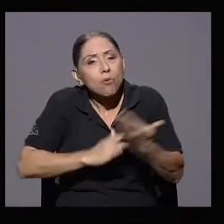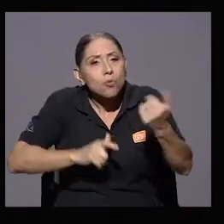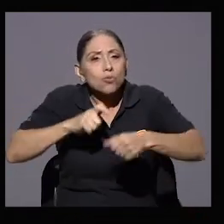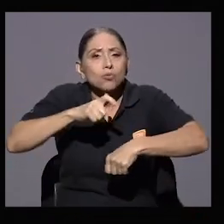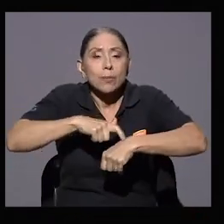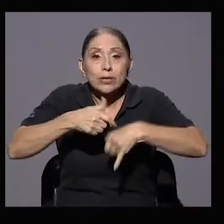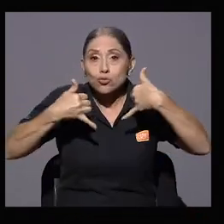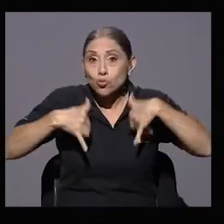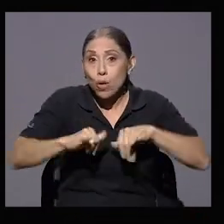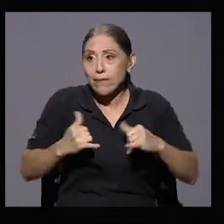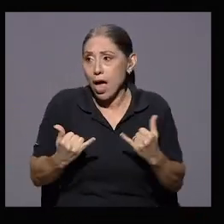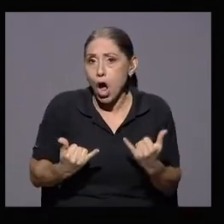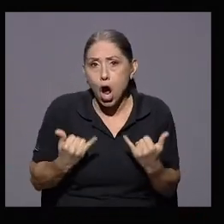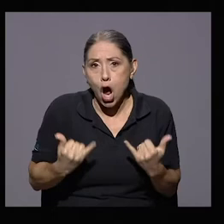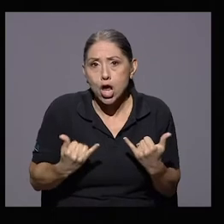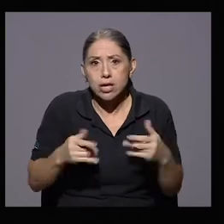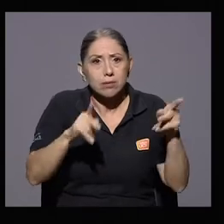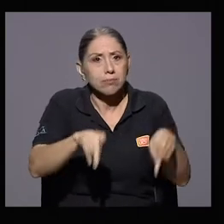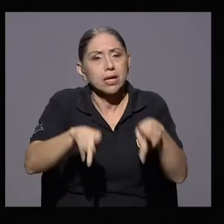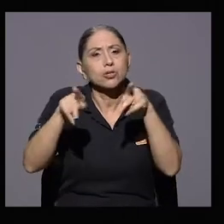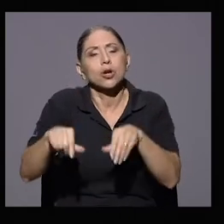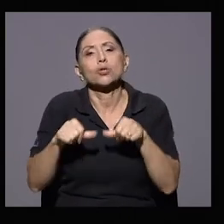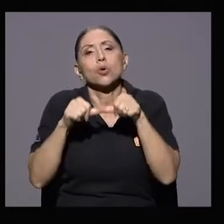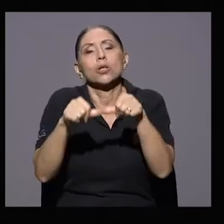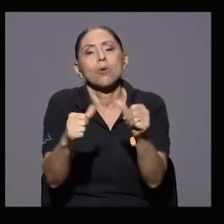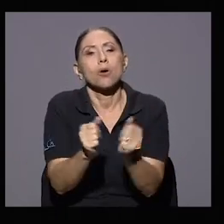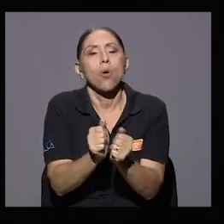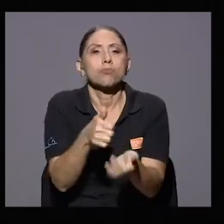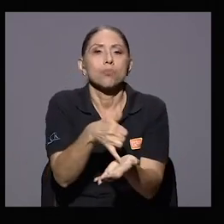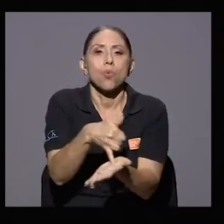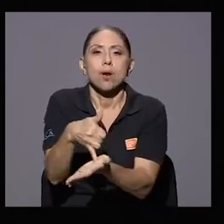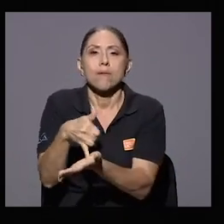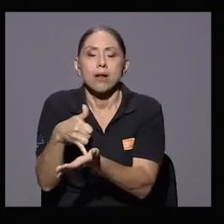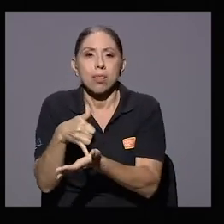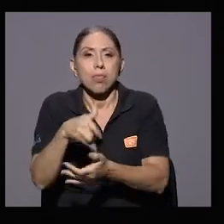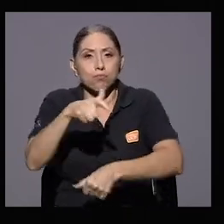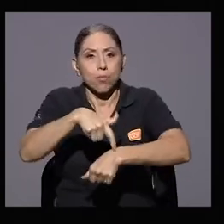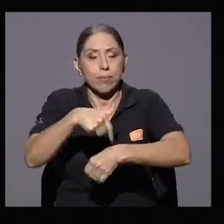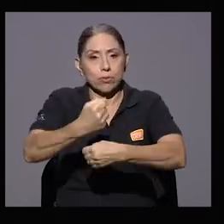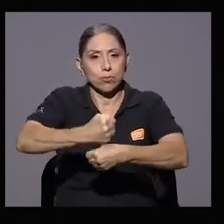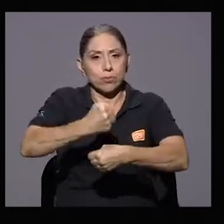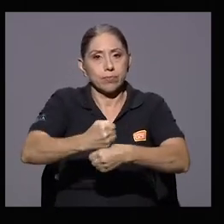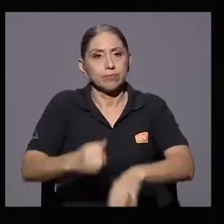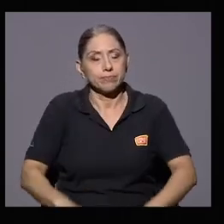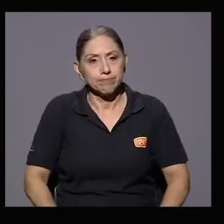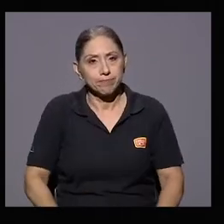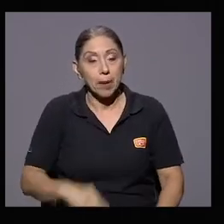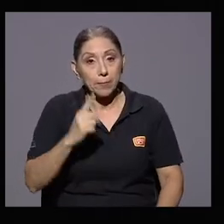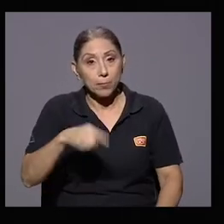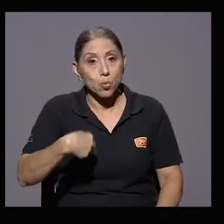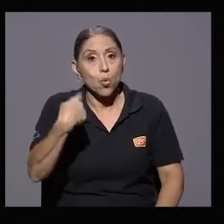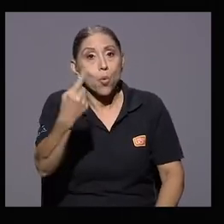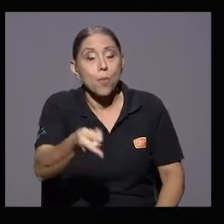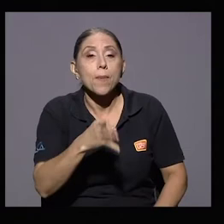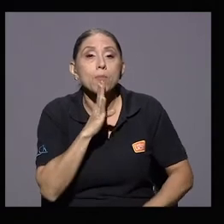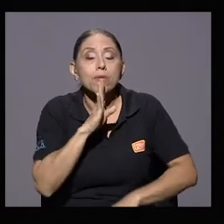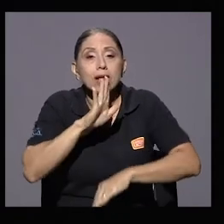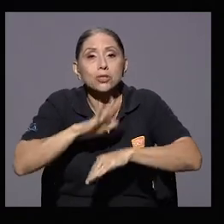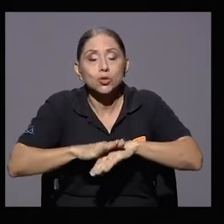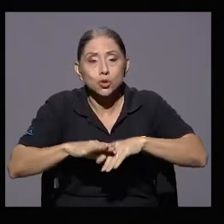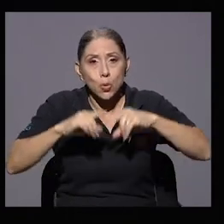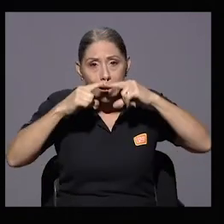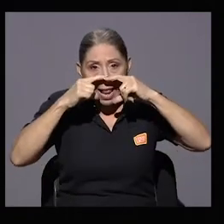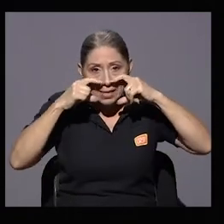hoy aún las personas están en condición de vulnerabilidad a la hora de realizar su trabajo. Y quiero volver en el próximo bloque sobre las